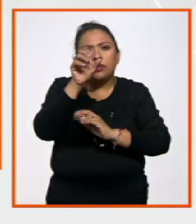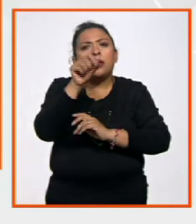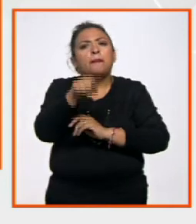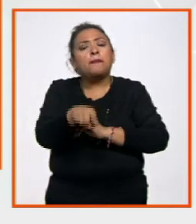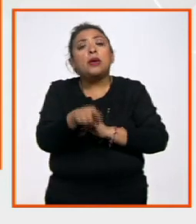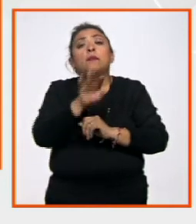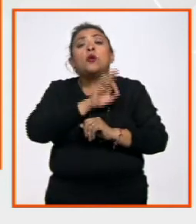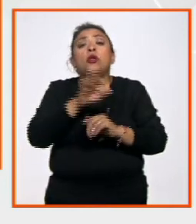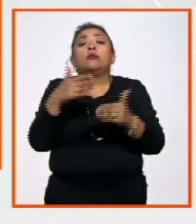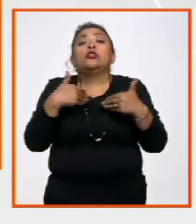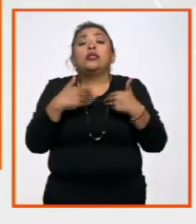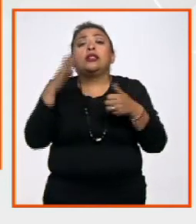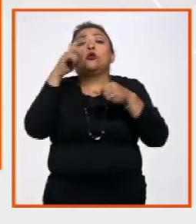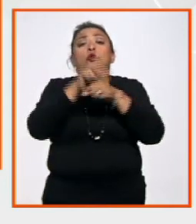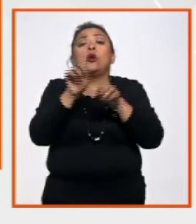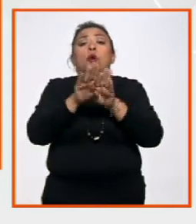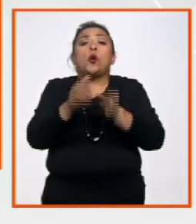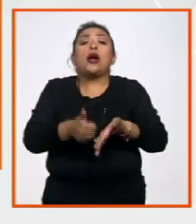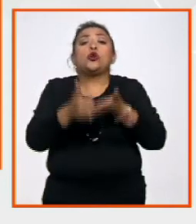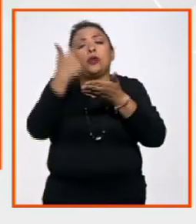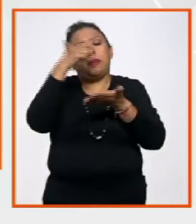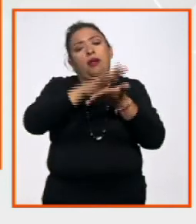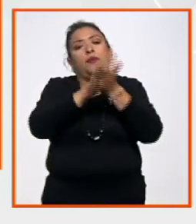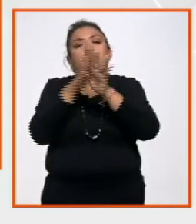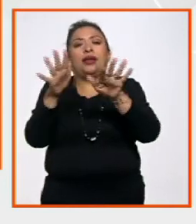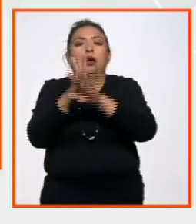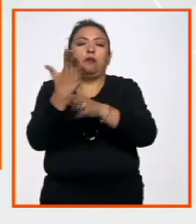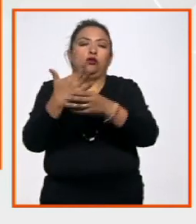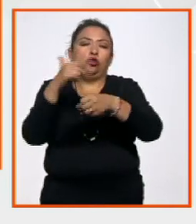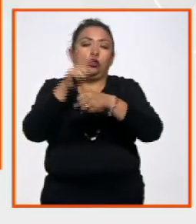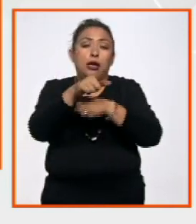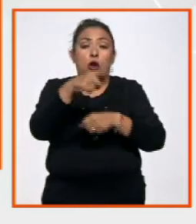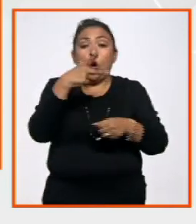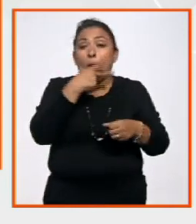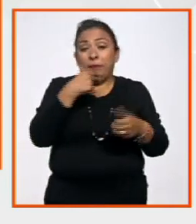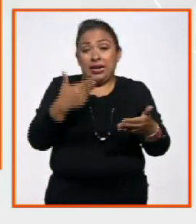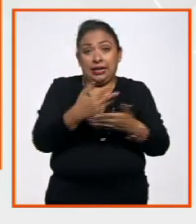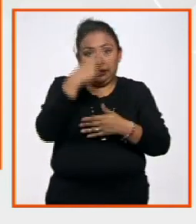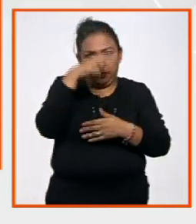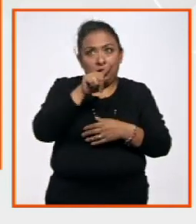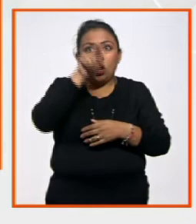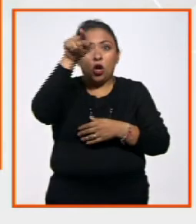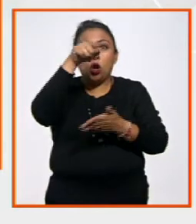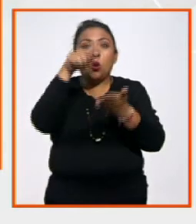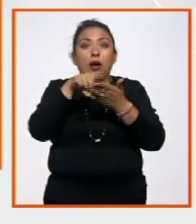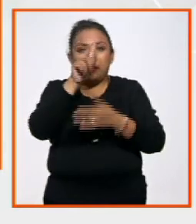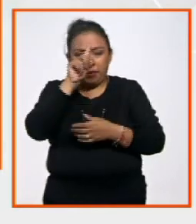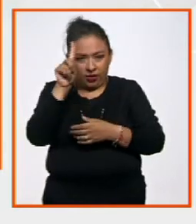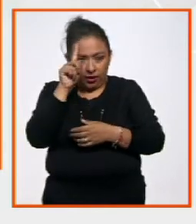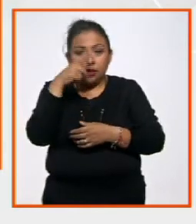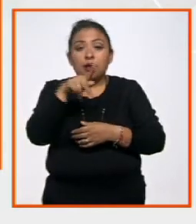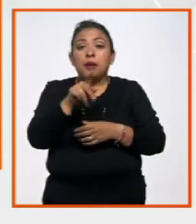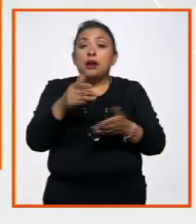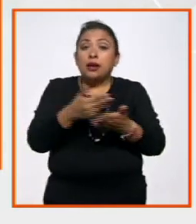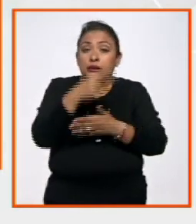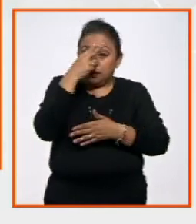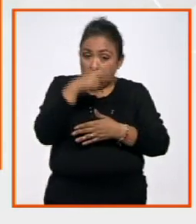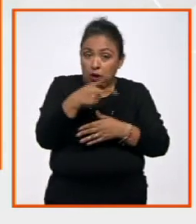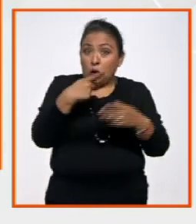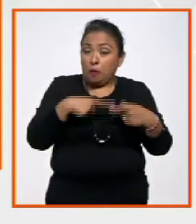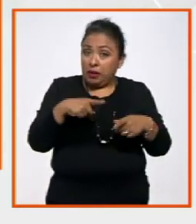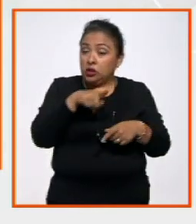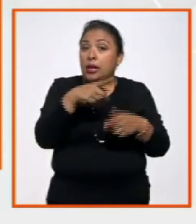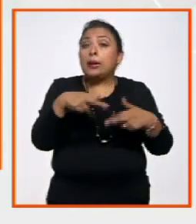y podemos entender la cultura como un instrumento de transformación social. Un mexicano en Madrid, pero también un mexicano que representa